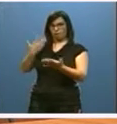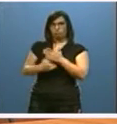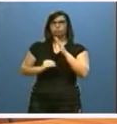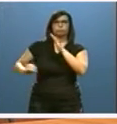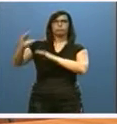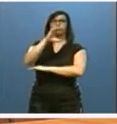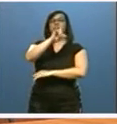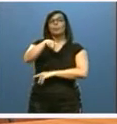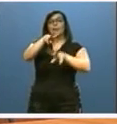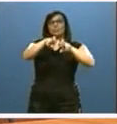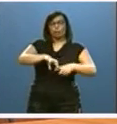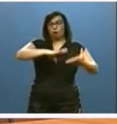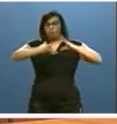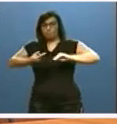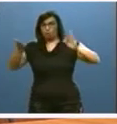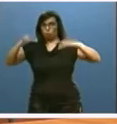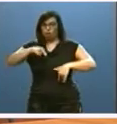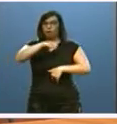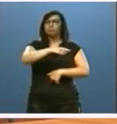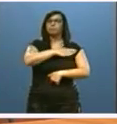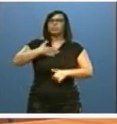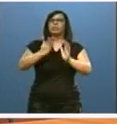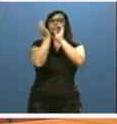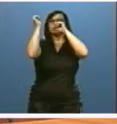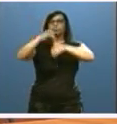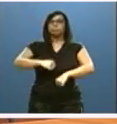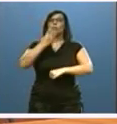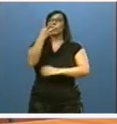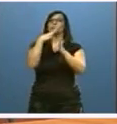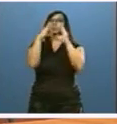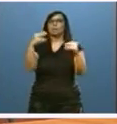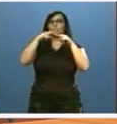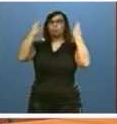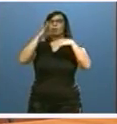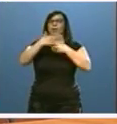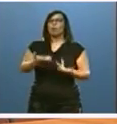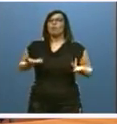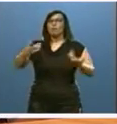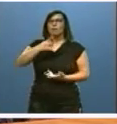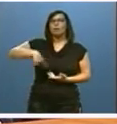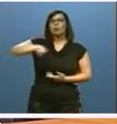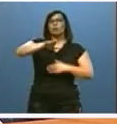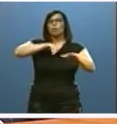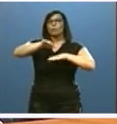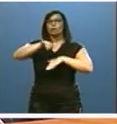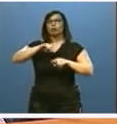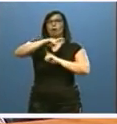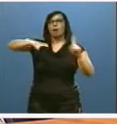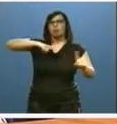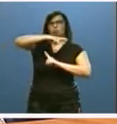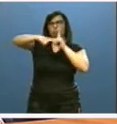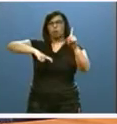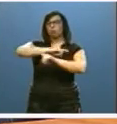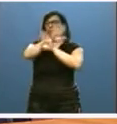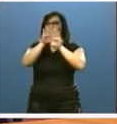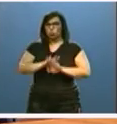investigación no aplicada, nos proponemos alcanzar un acuerdo con las cuatro universidades públicas para ofrecer una convocatoria anual. Por último,